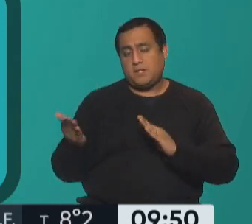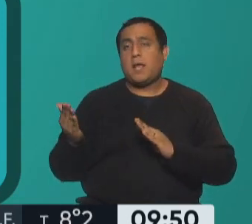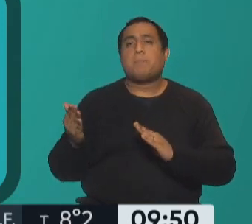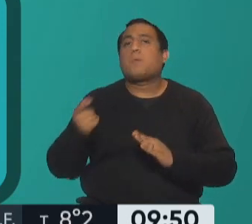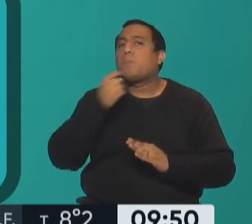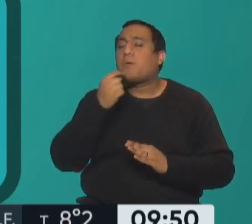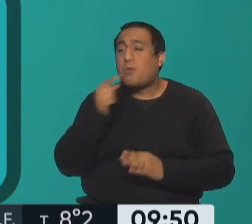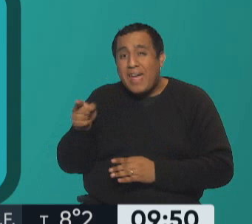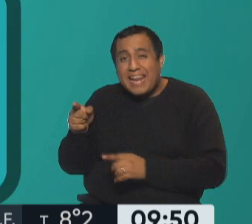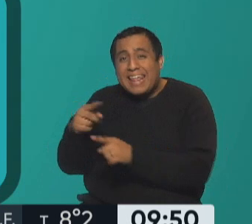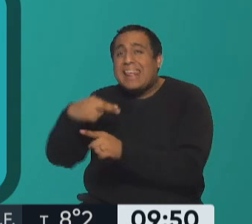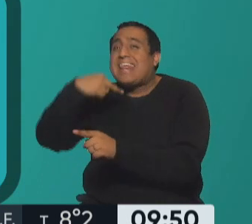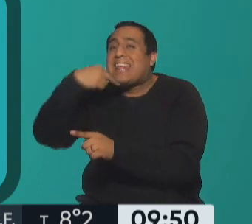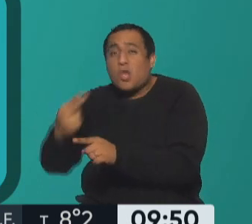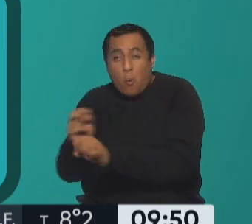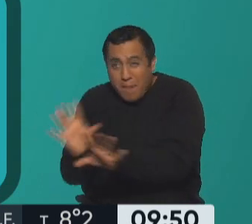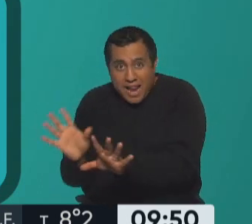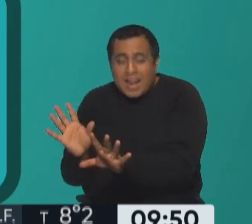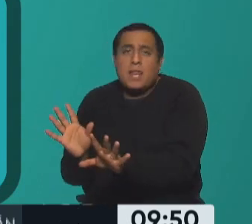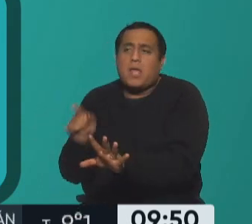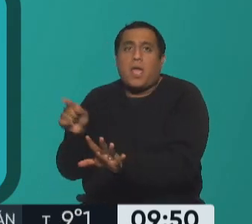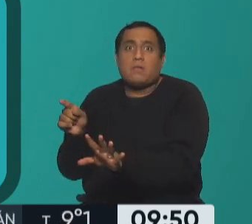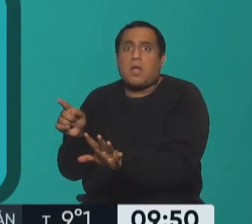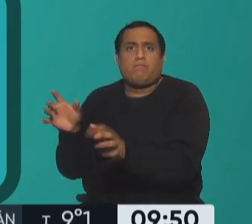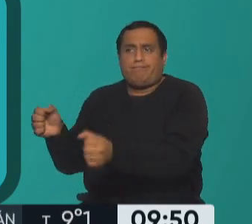alguna macana yo escucho como el chico llora y me parte el alma